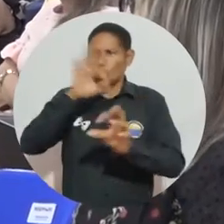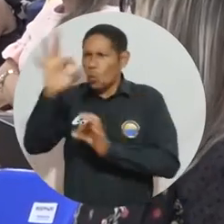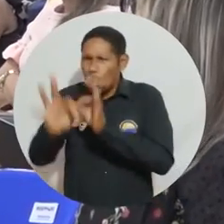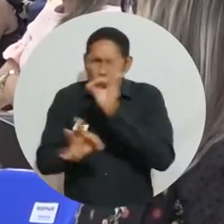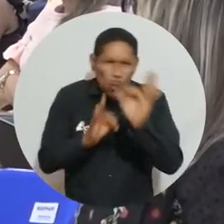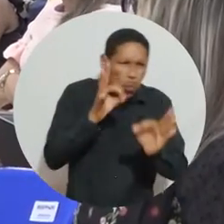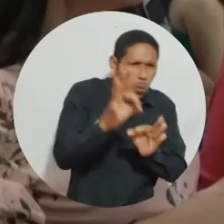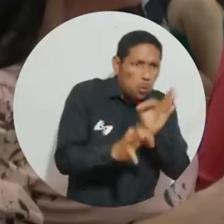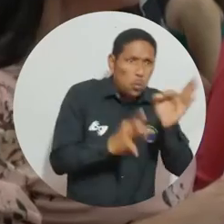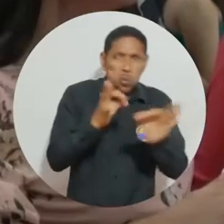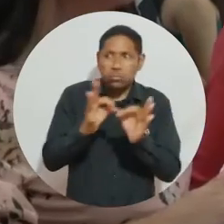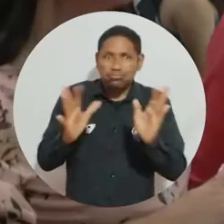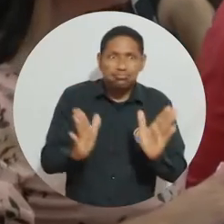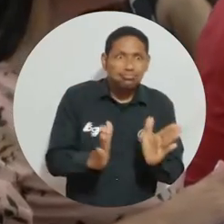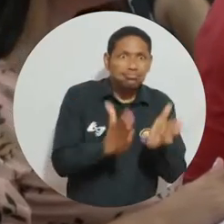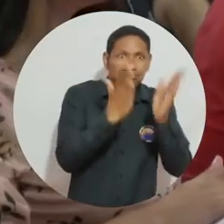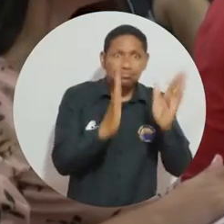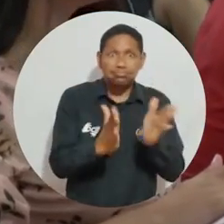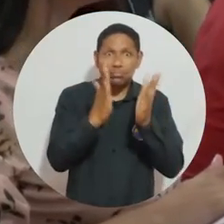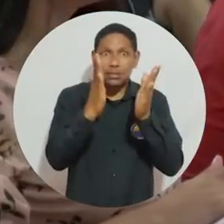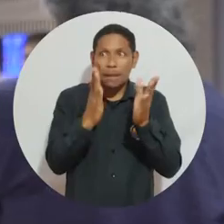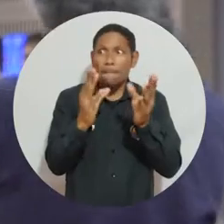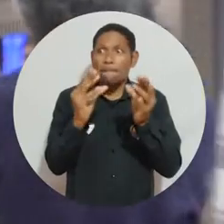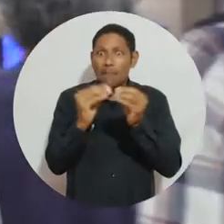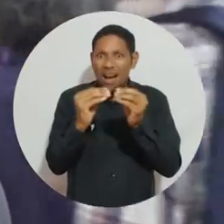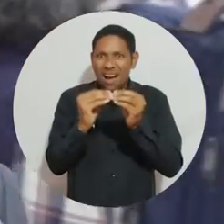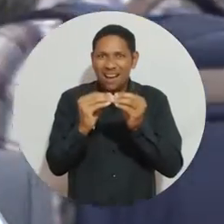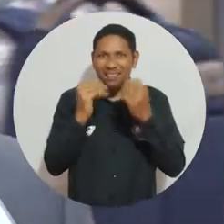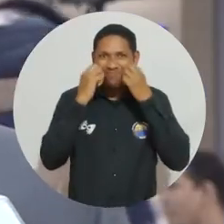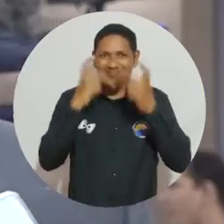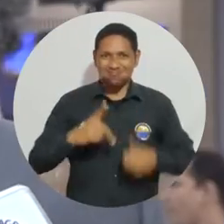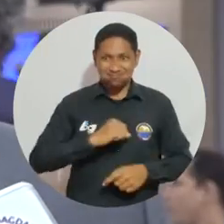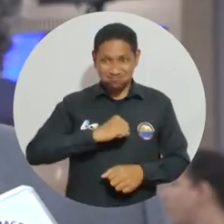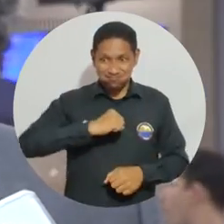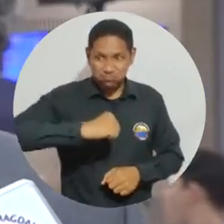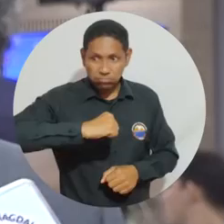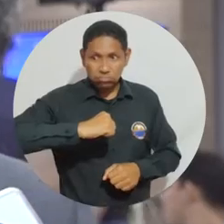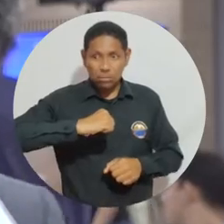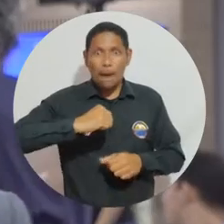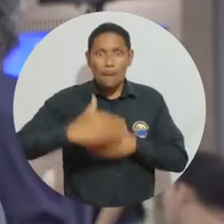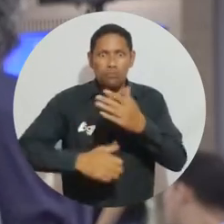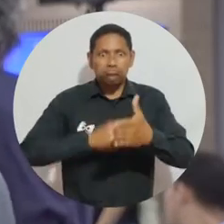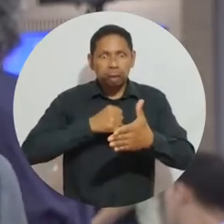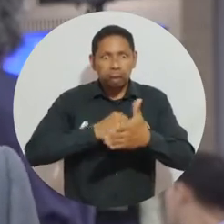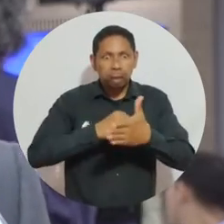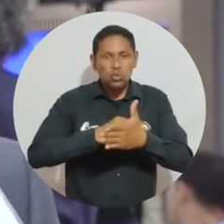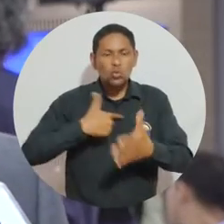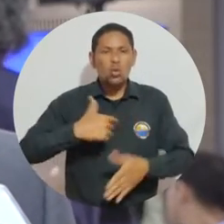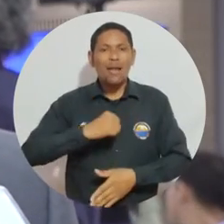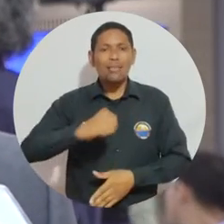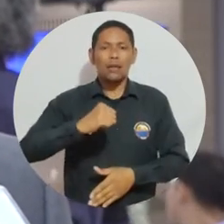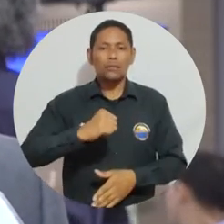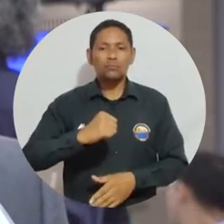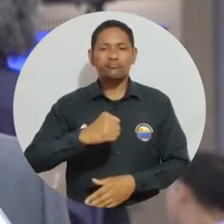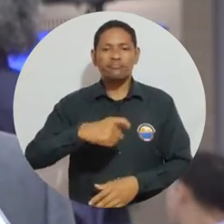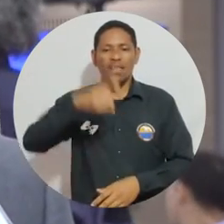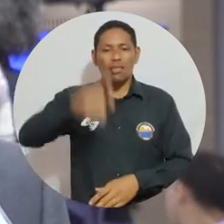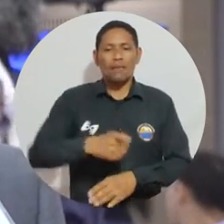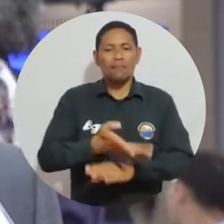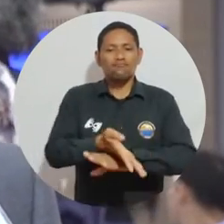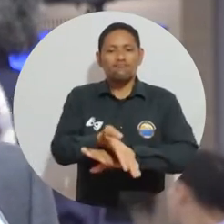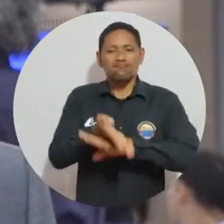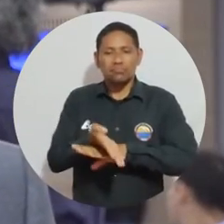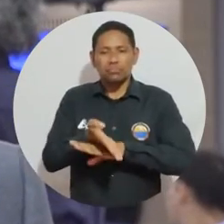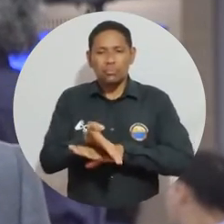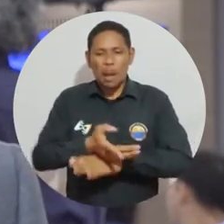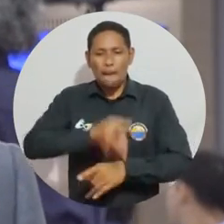de carácter progresivo, pero la dinámica de los derechos humanos va a hacer que sea un derecho exigible